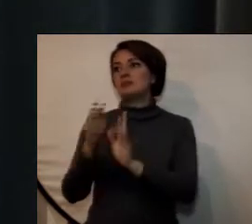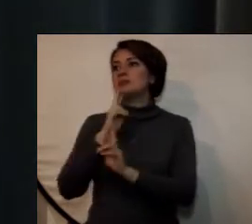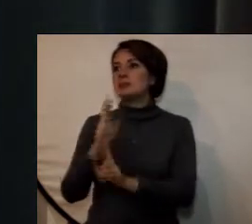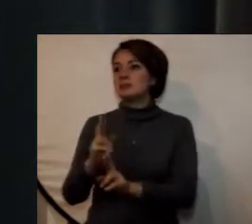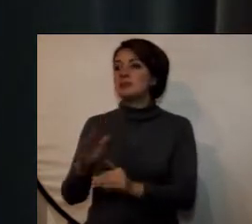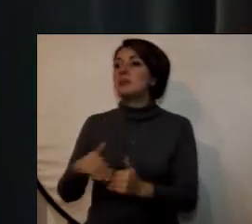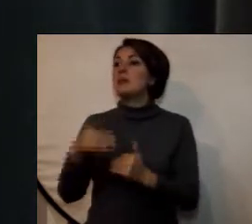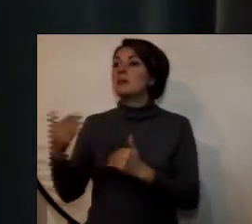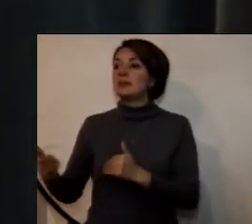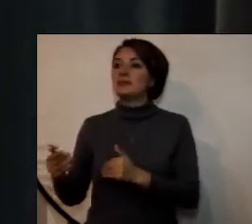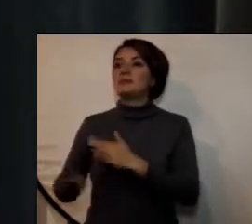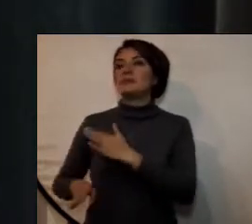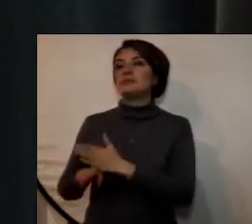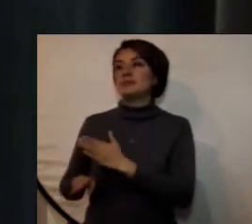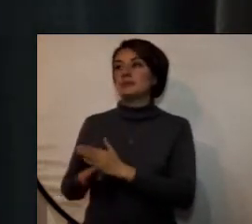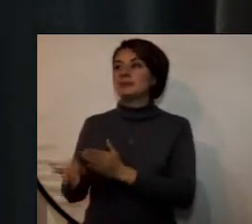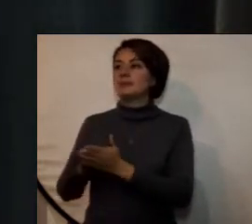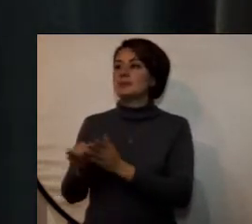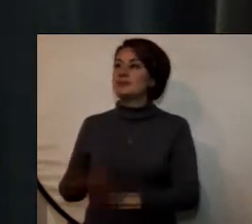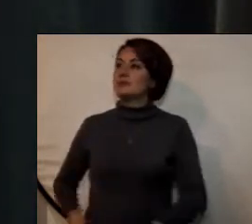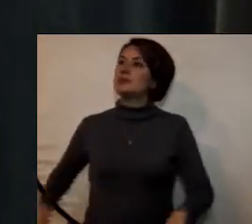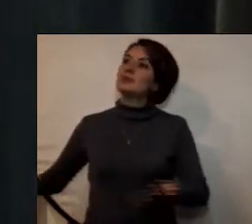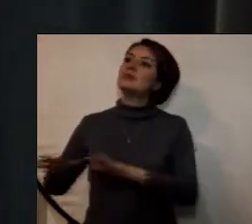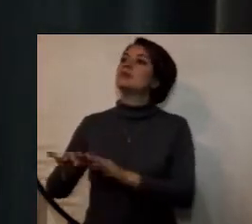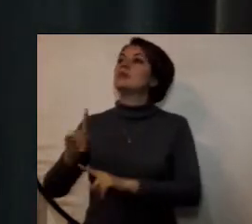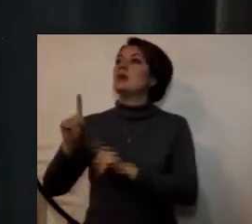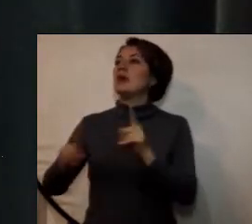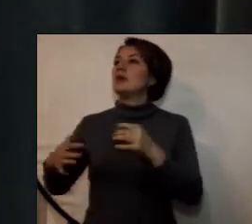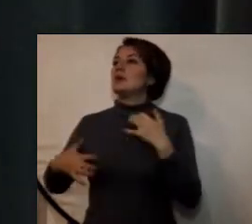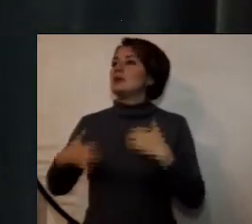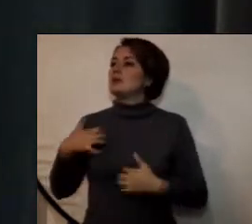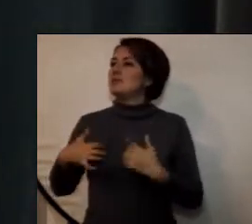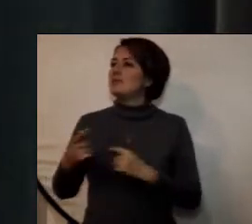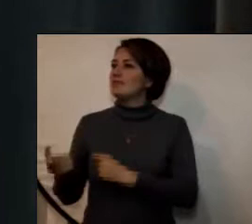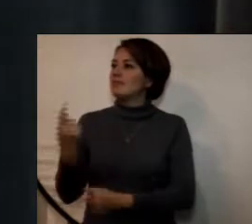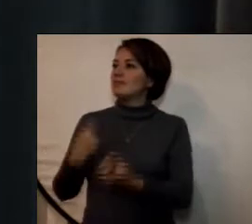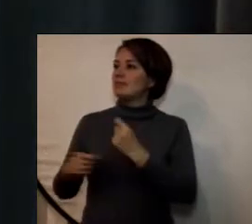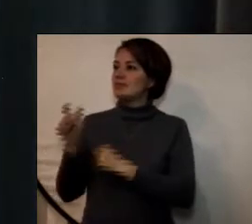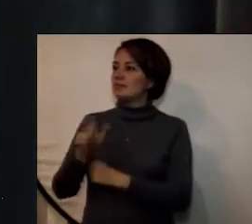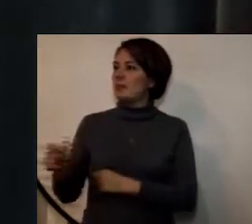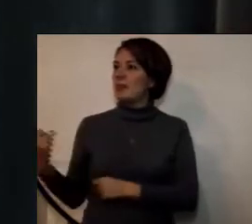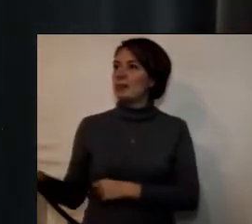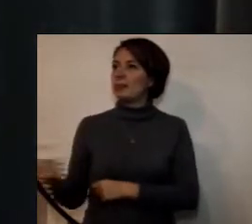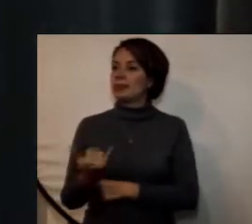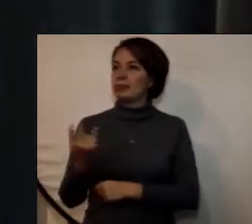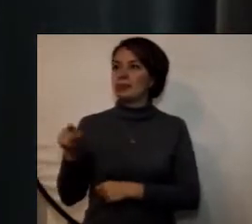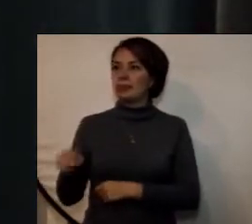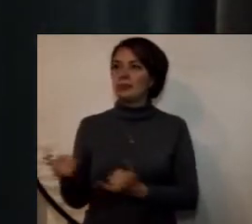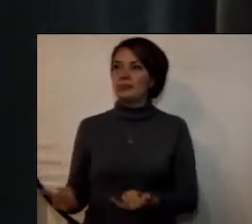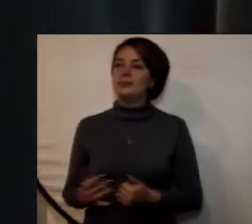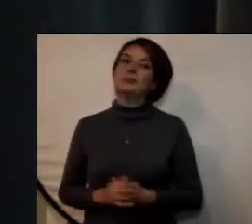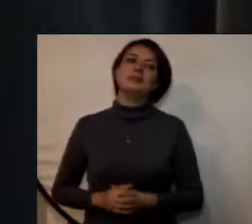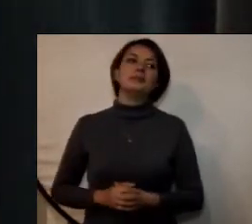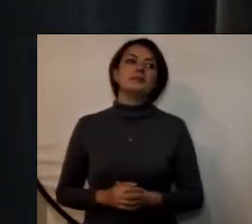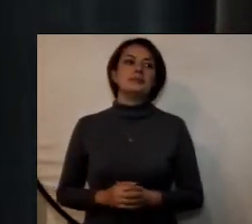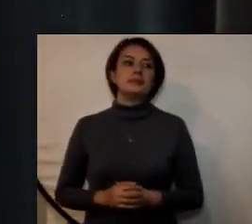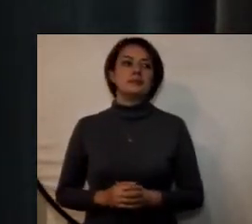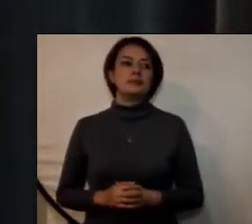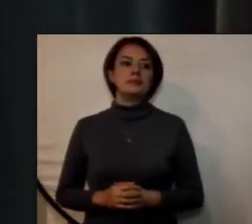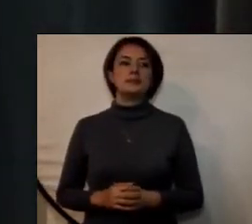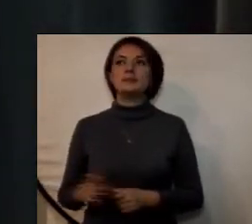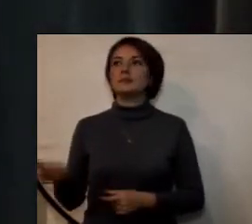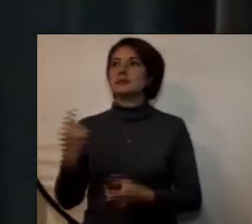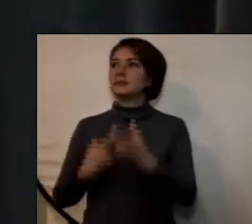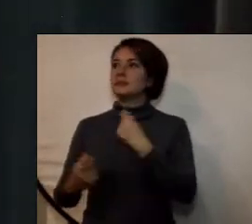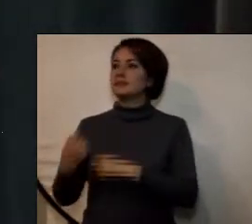seguida daremos continuidad a este espacio con algunas de las inquietudes formuladas por las personas presentes en el auditorio las